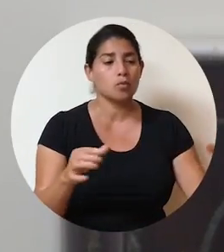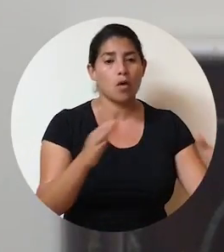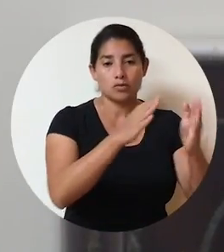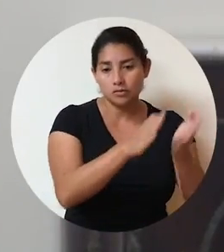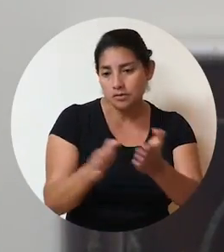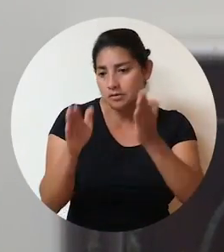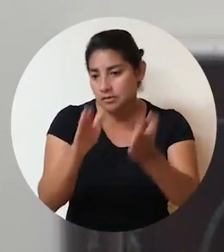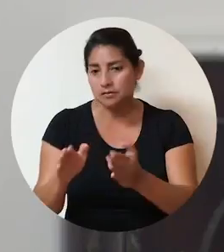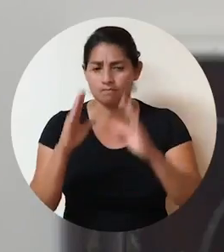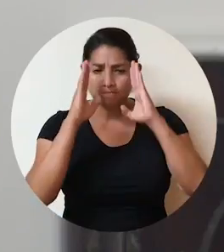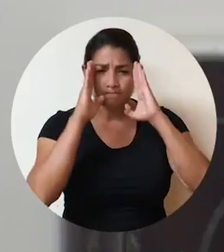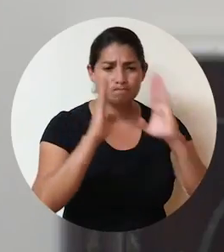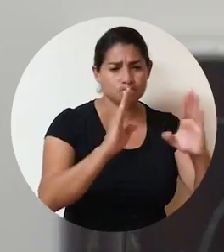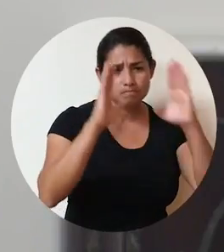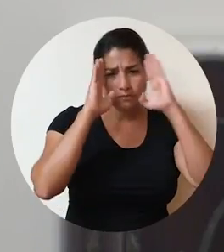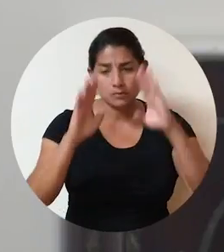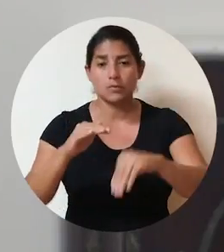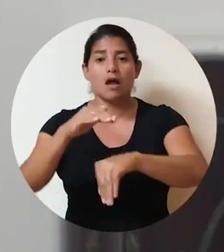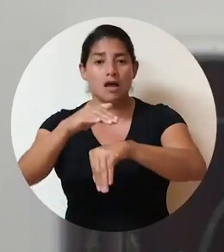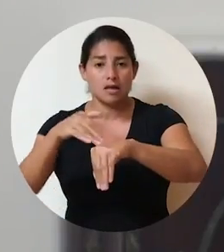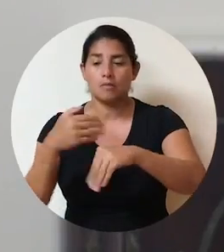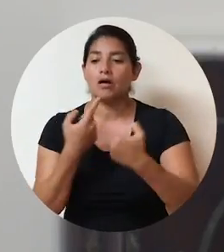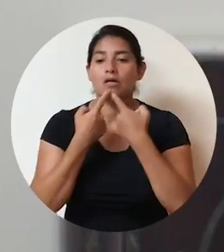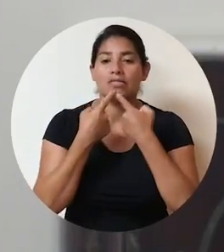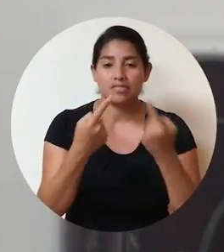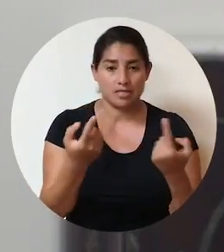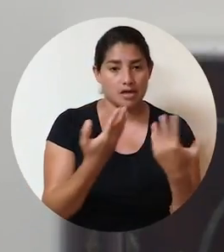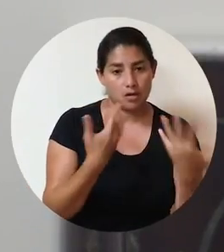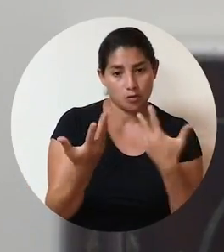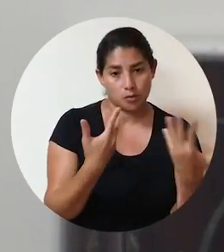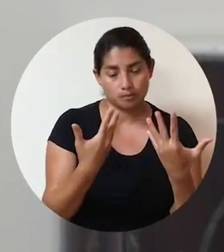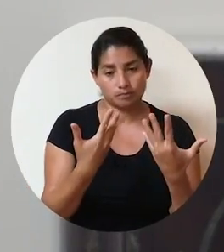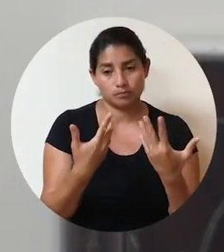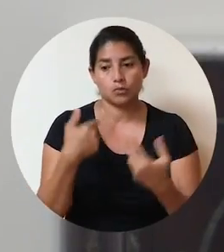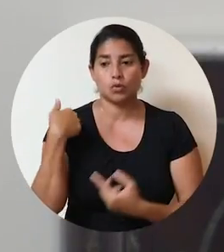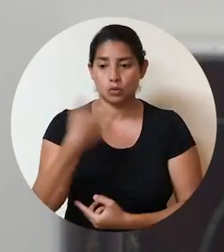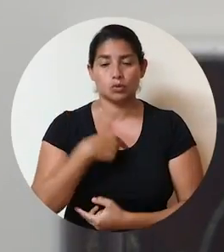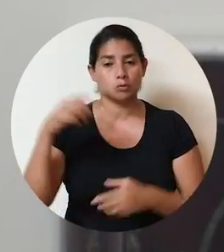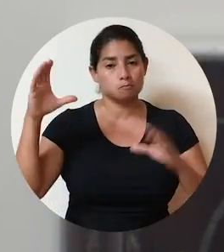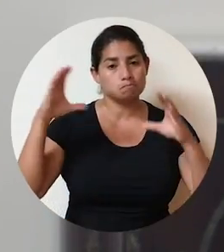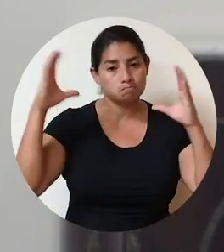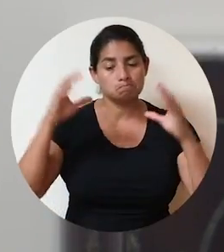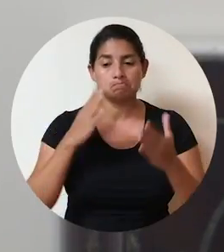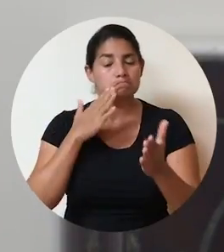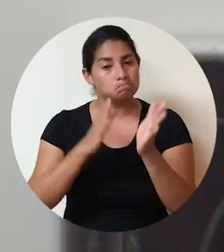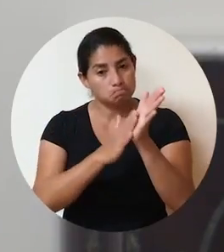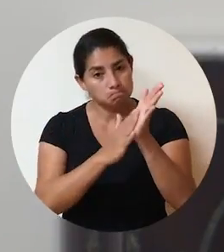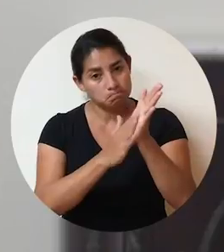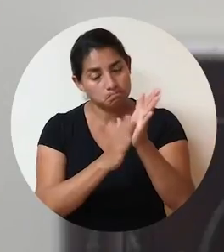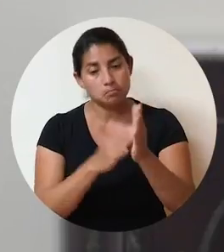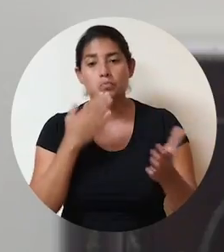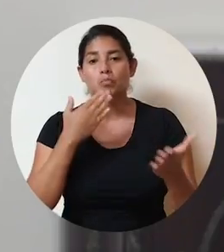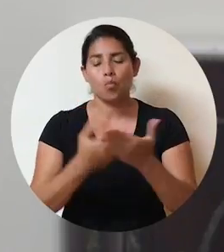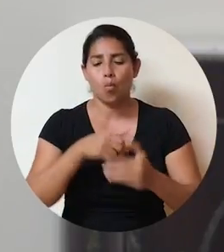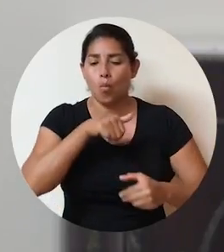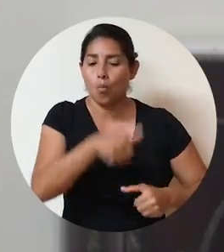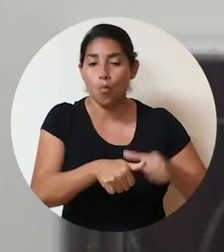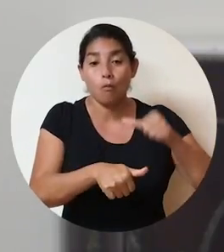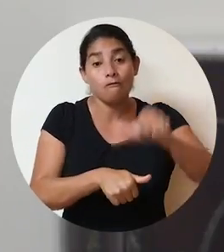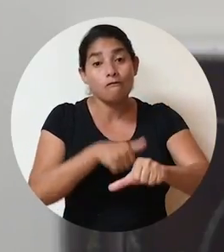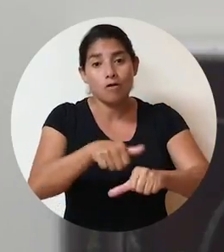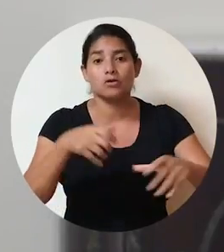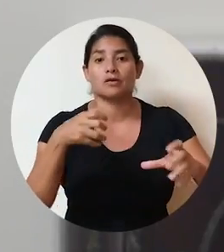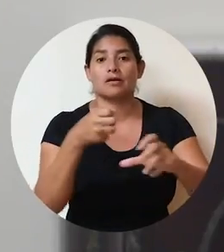que se han organizado y han atendido el llamado al diálogo. Celebramos dichas iniciativas, como el